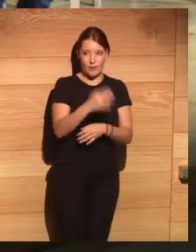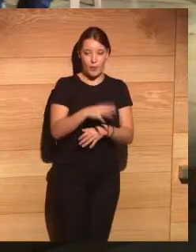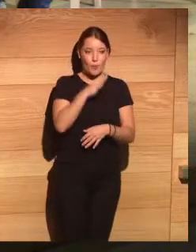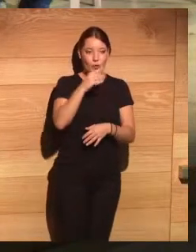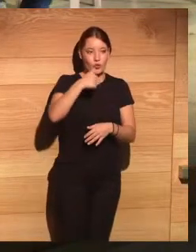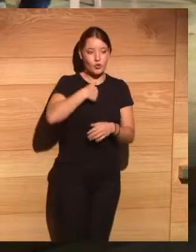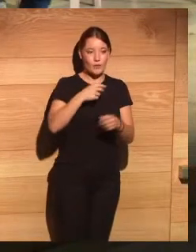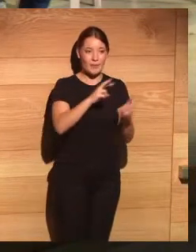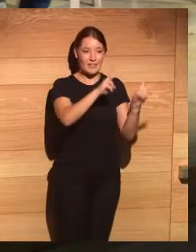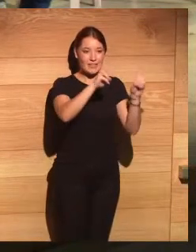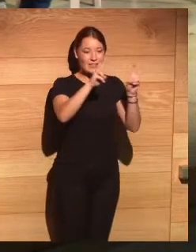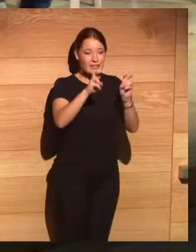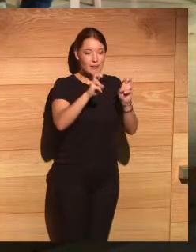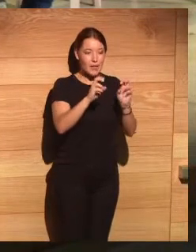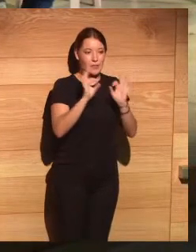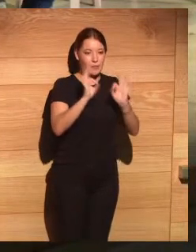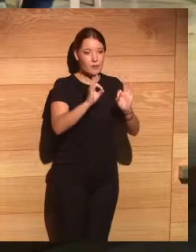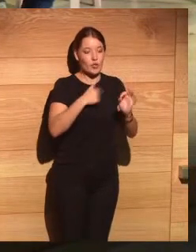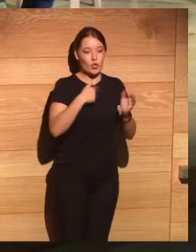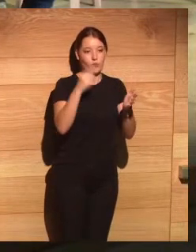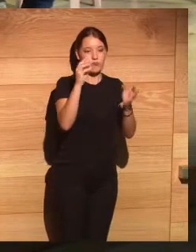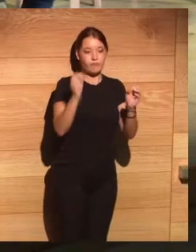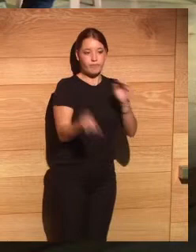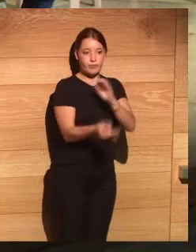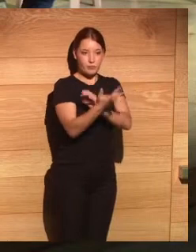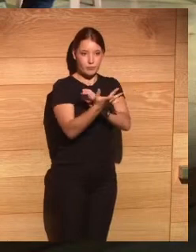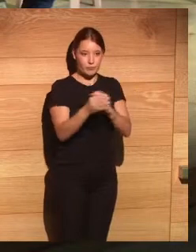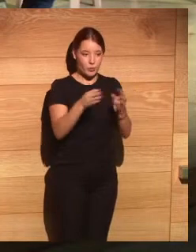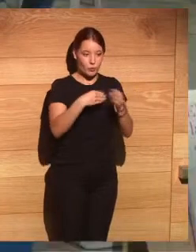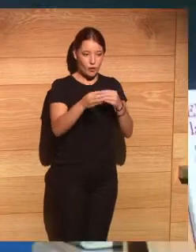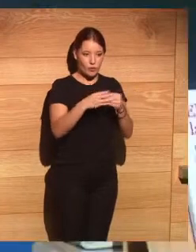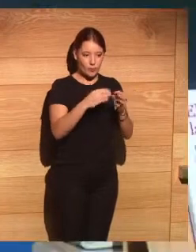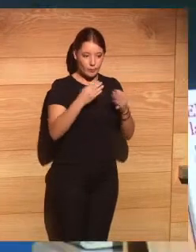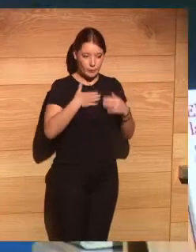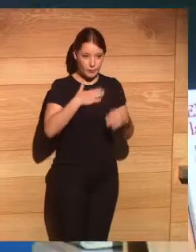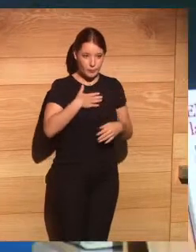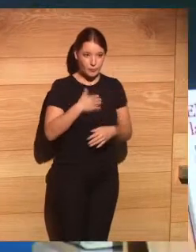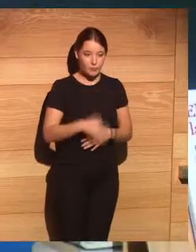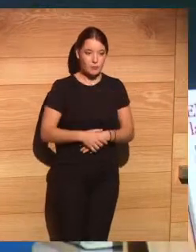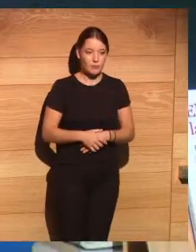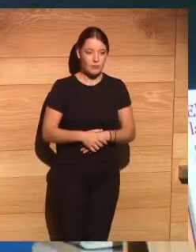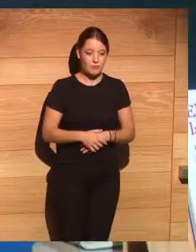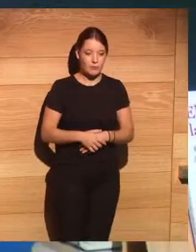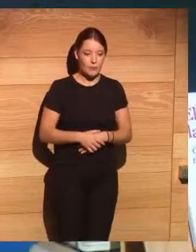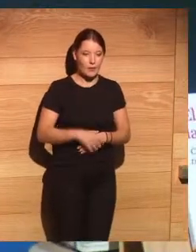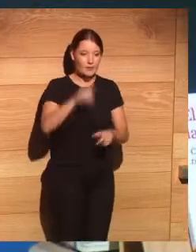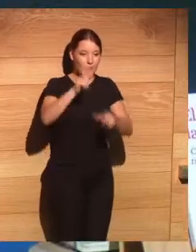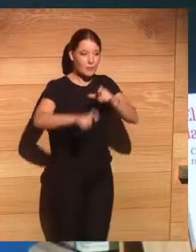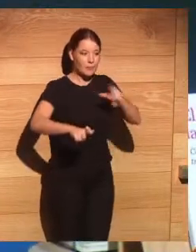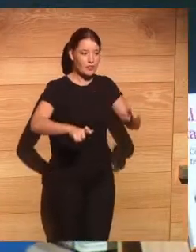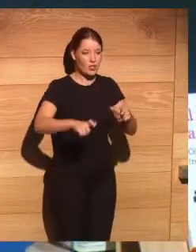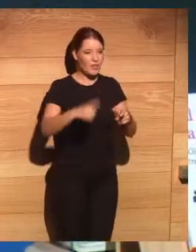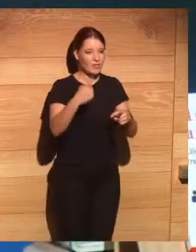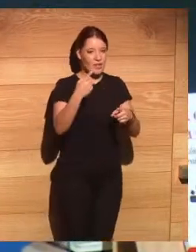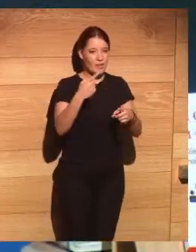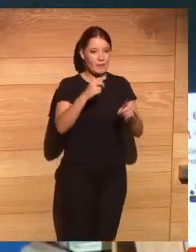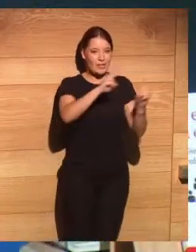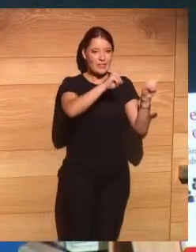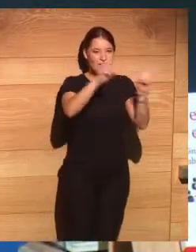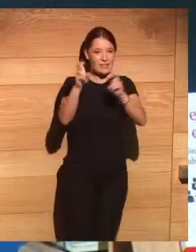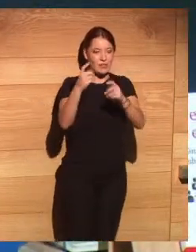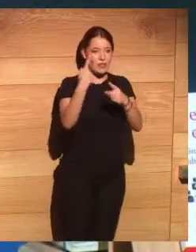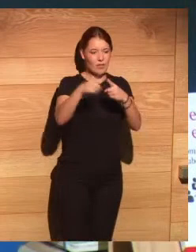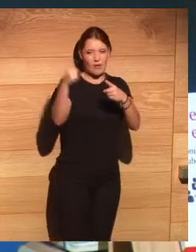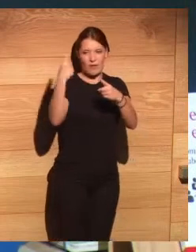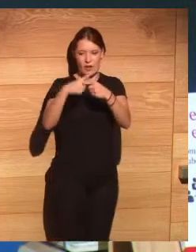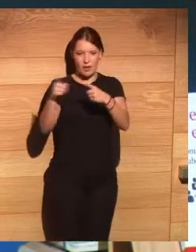hablar un poco del libro el libro como veréis estamos reunidos gente diversa varipinta gente de diferentes titulaciones de diferentes conocimientos diferentes